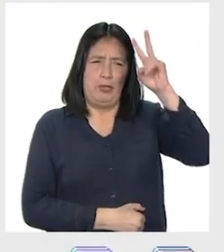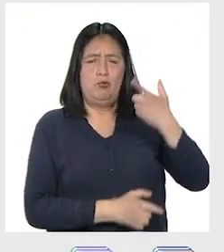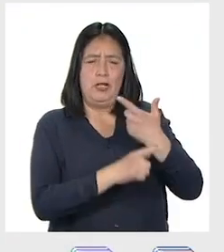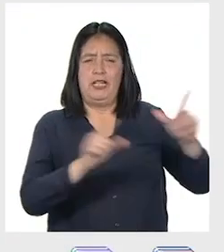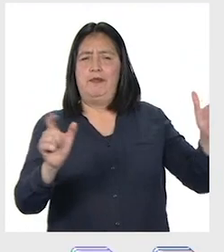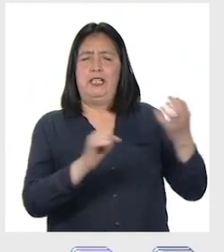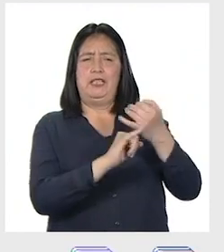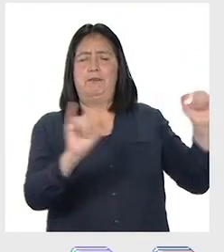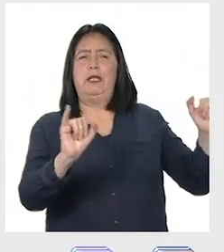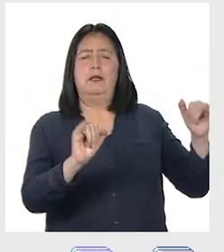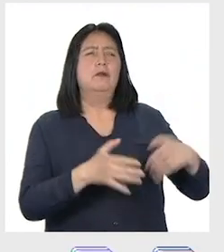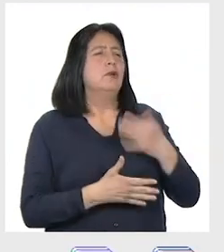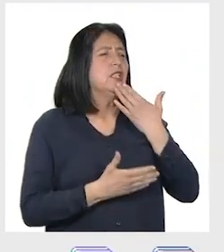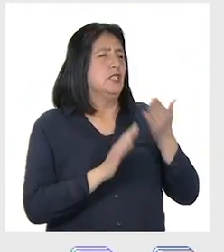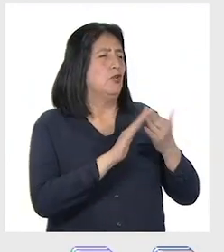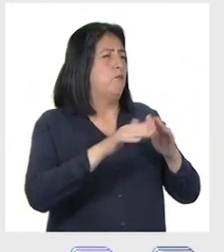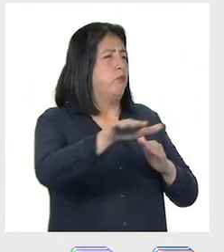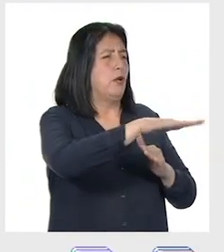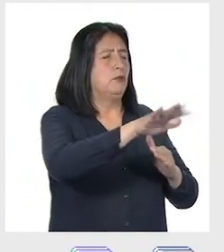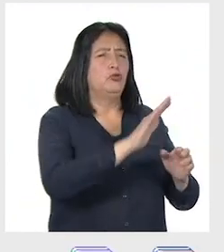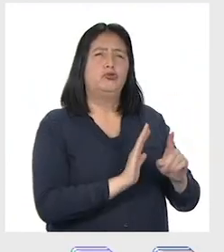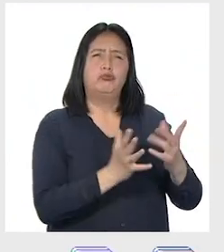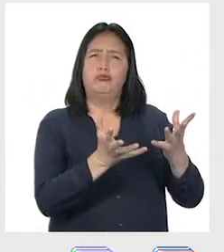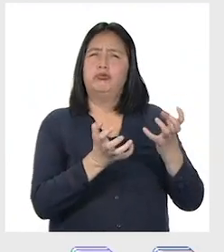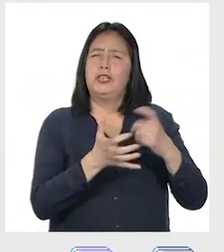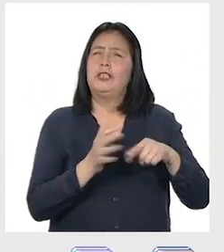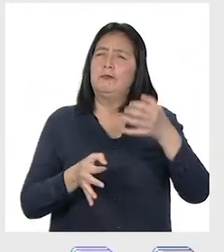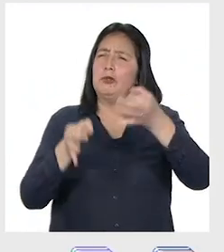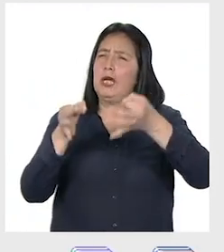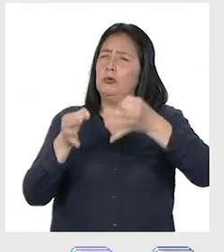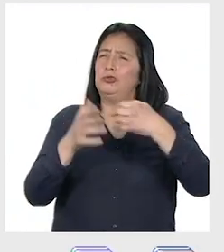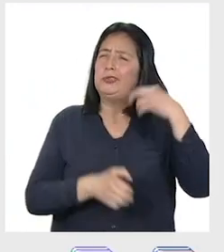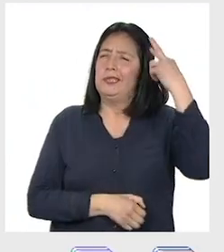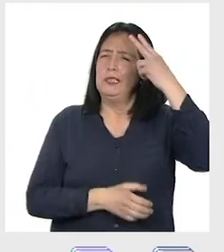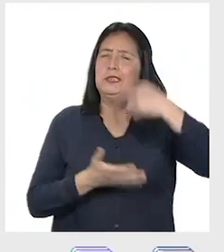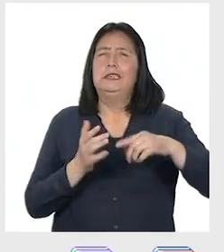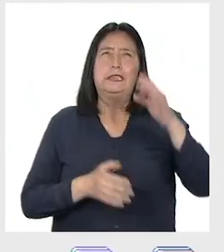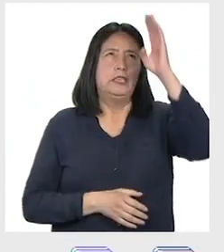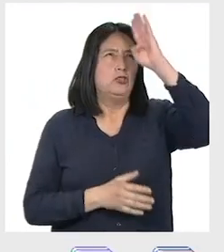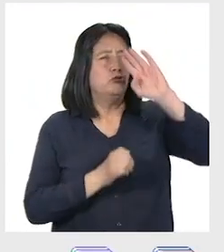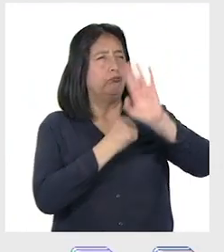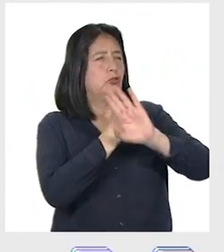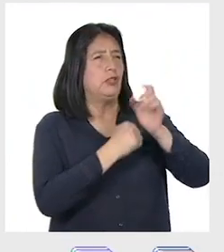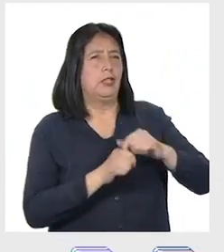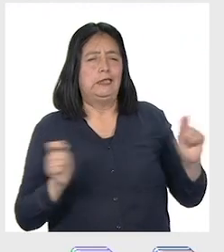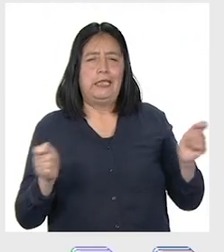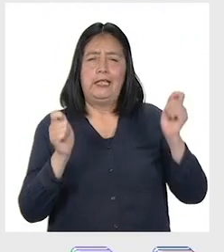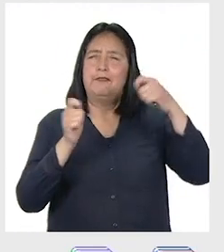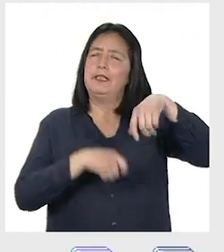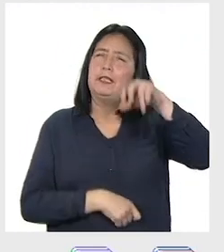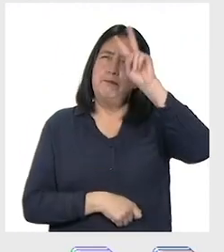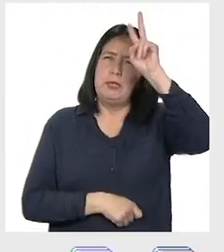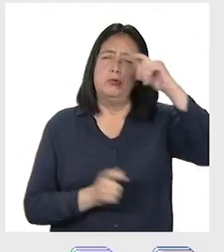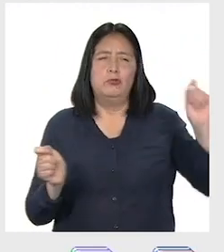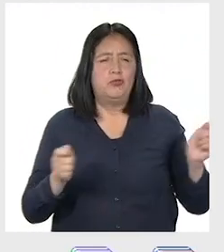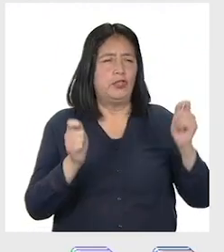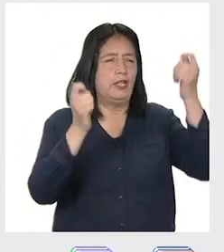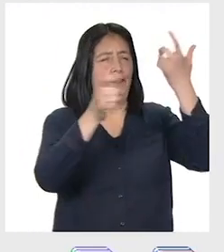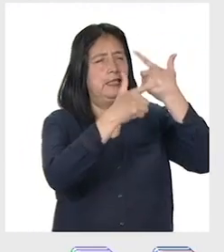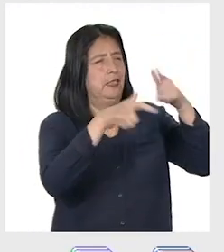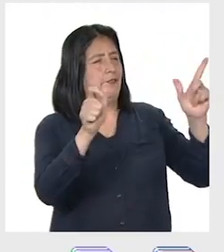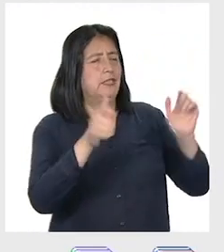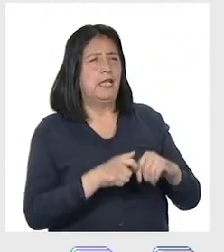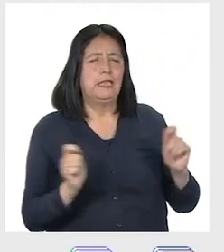libre e independiente por la voluntad general de los pueblos y por la justicia de su causa que Dios defiende. ¡Viva la patria! ¡Viva la